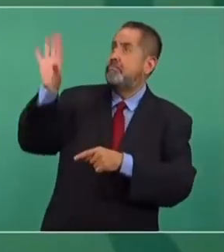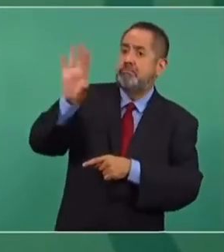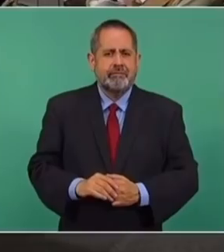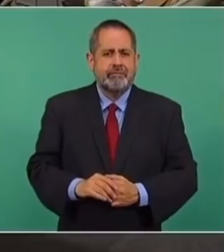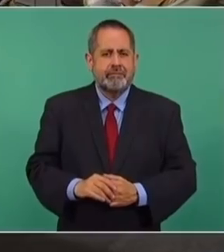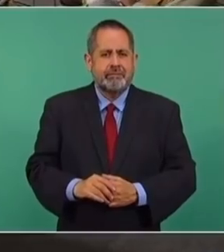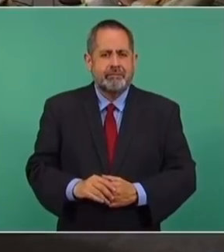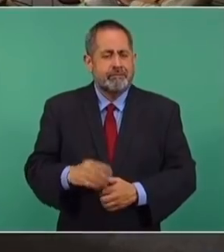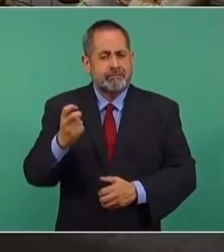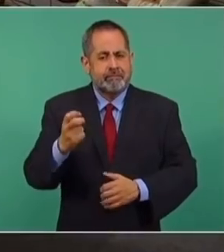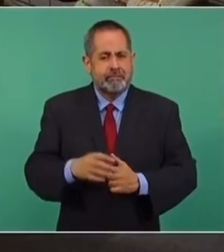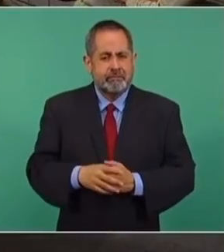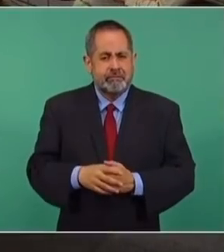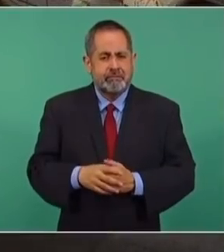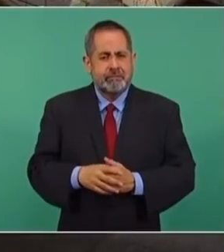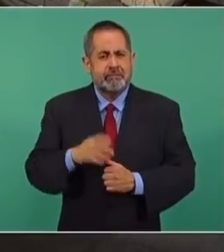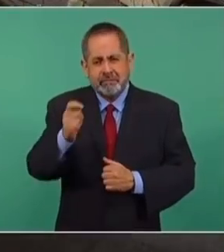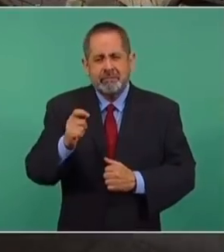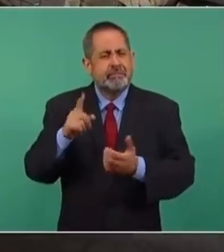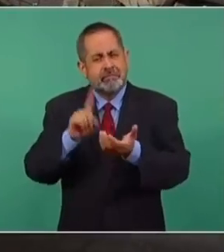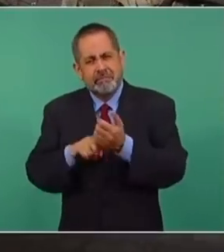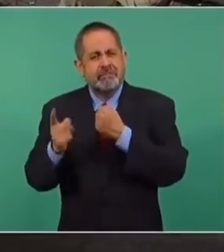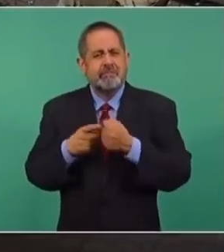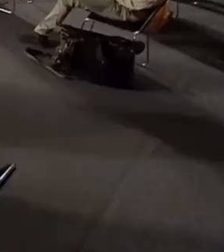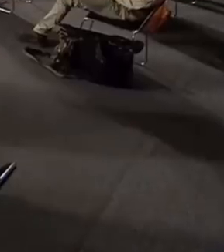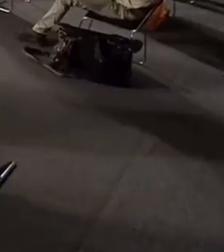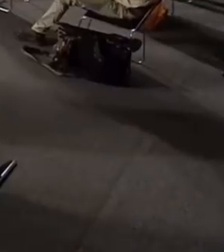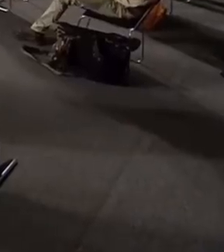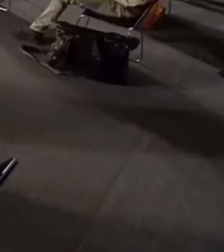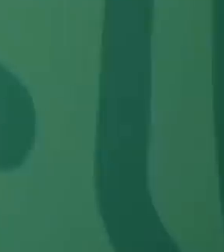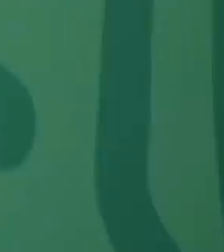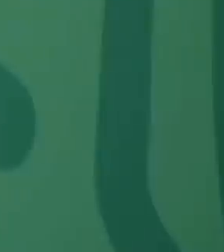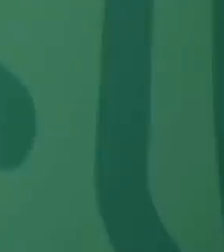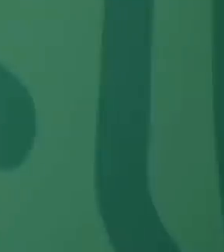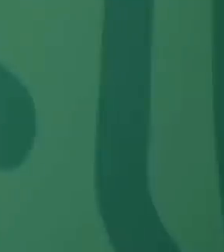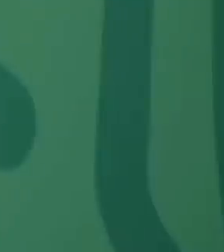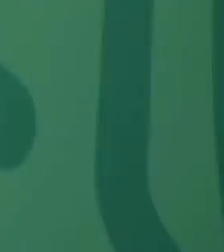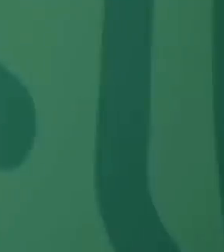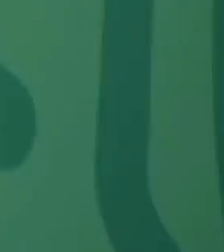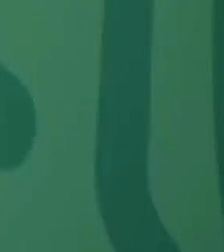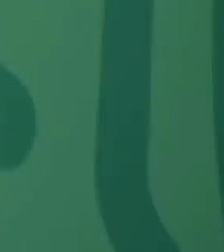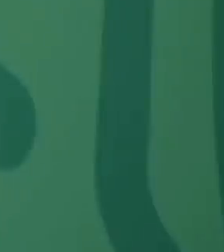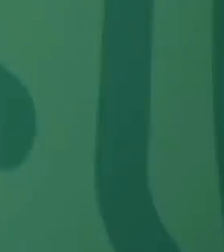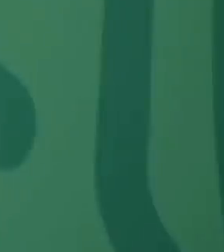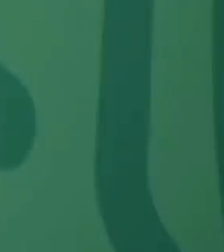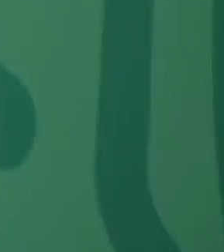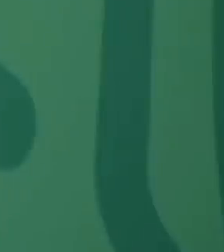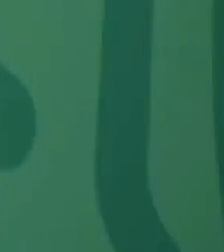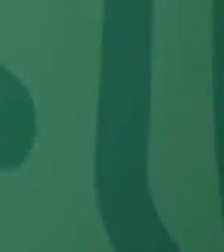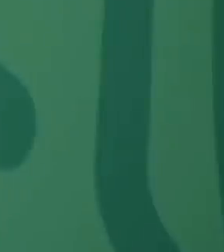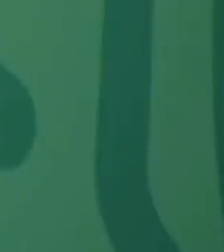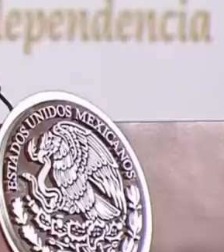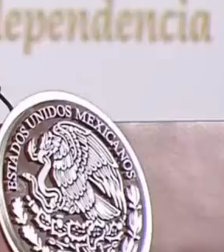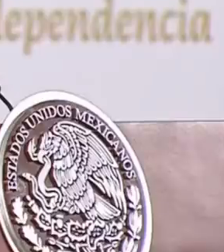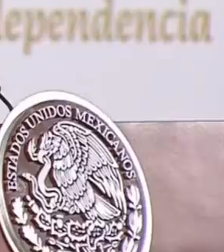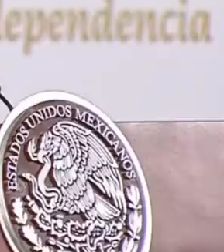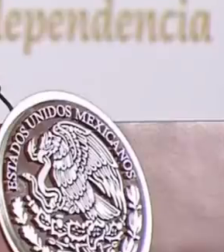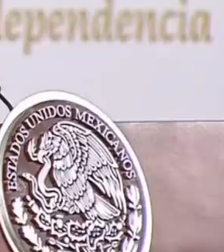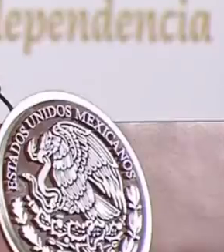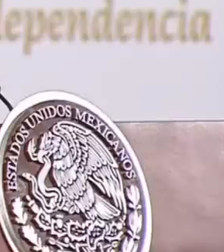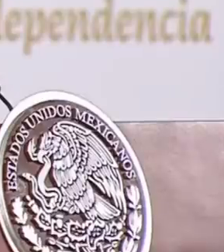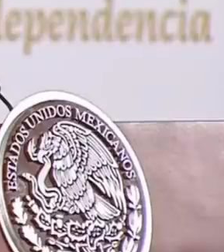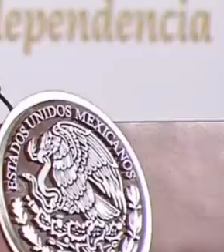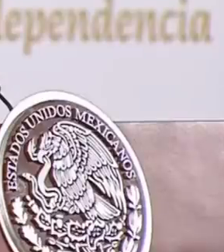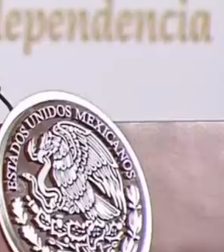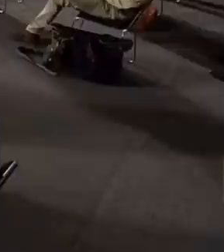la historia. Entonces, ¿qué es lo que hay en el fondo? Politiquería. Van a salir, porque no tienen razón, de